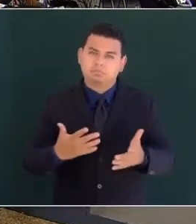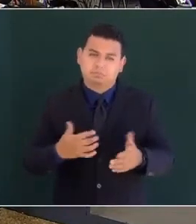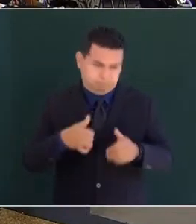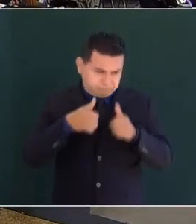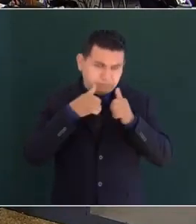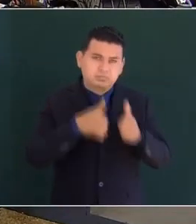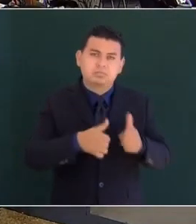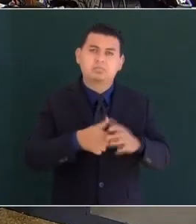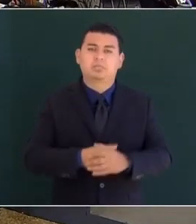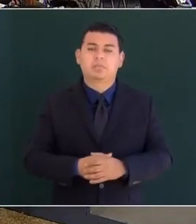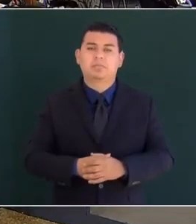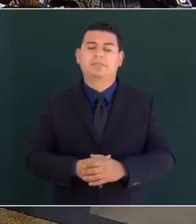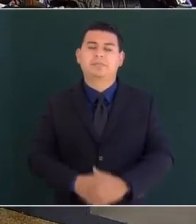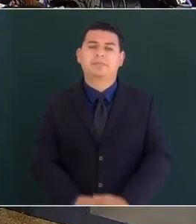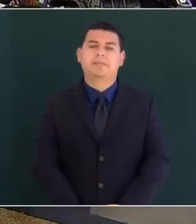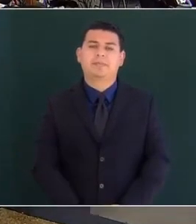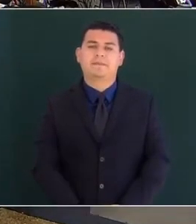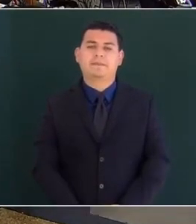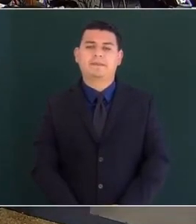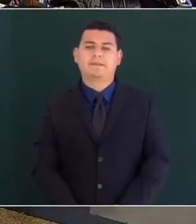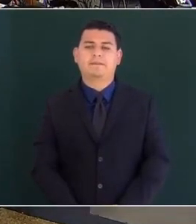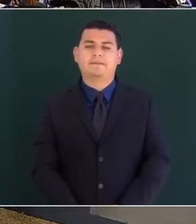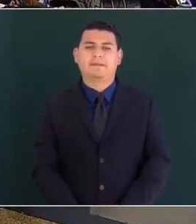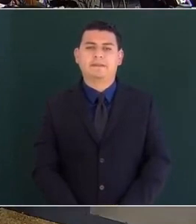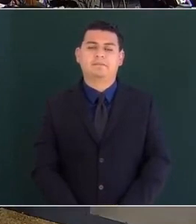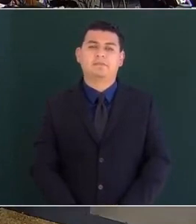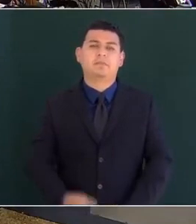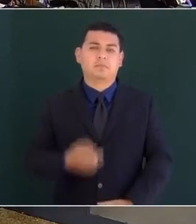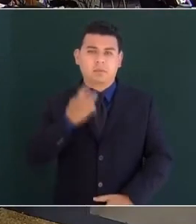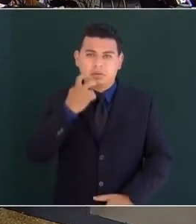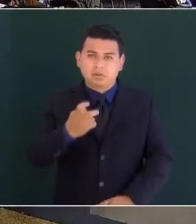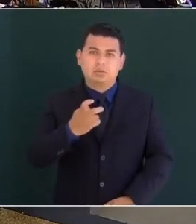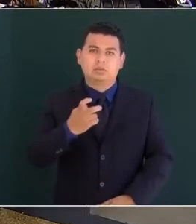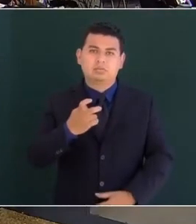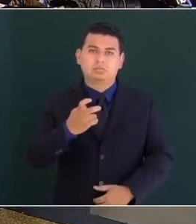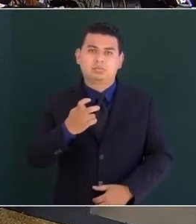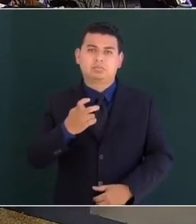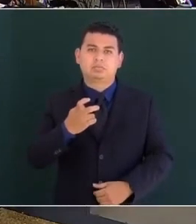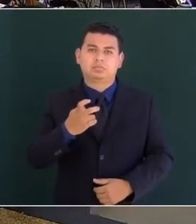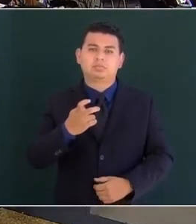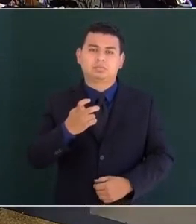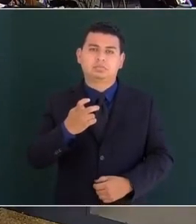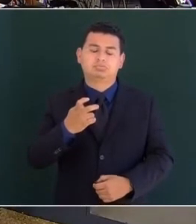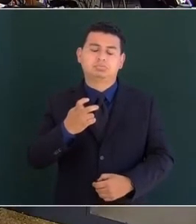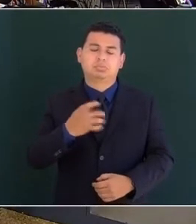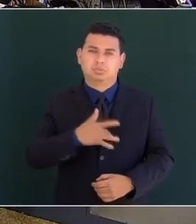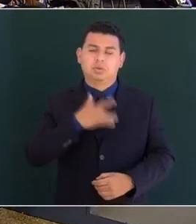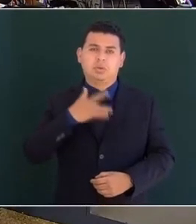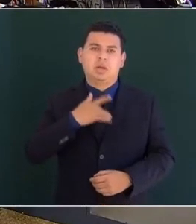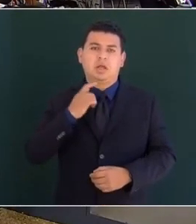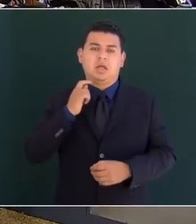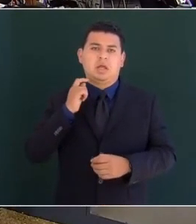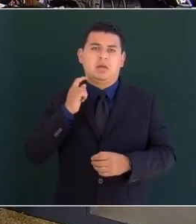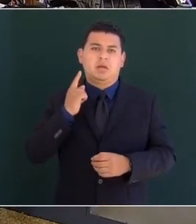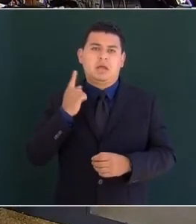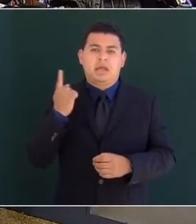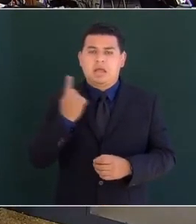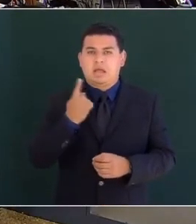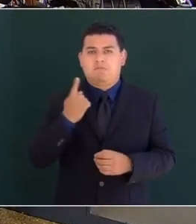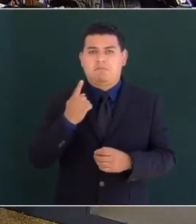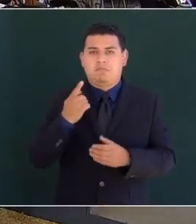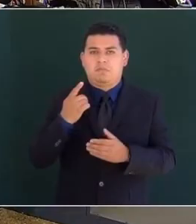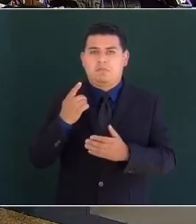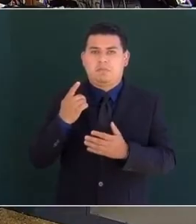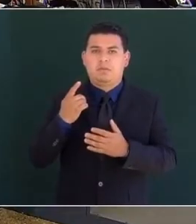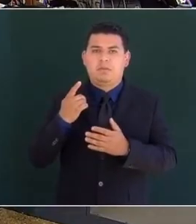en consecuencia considero que es un acierto que al mismo tiempo que recordamos